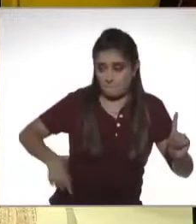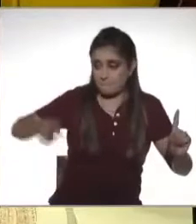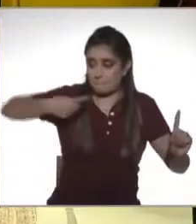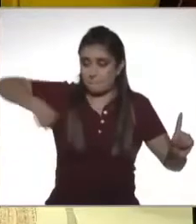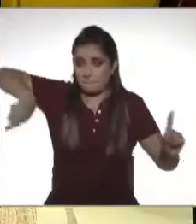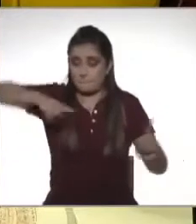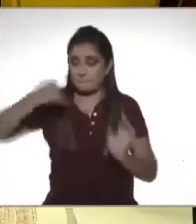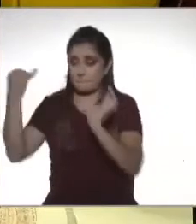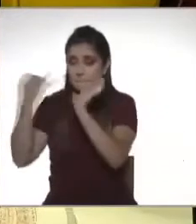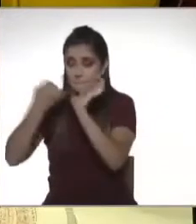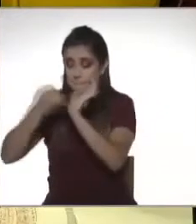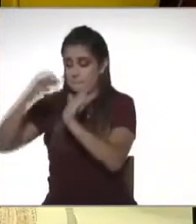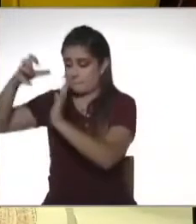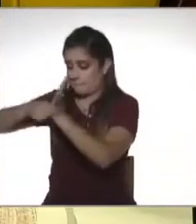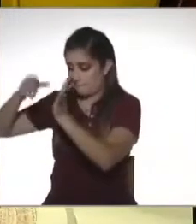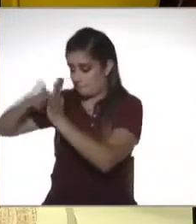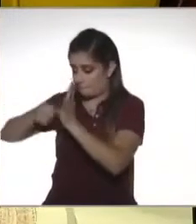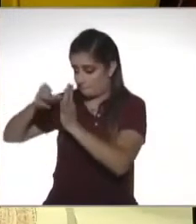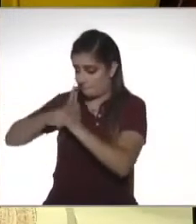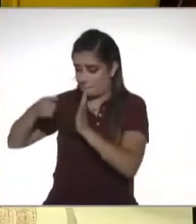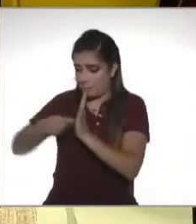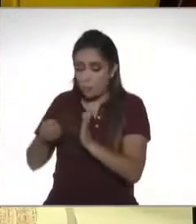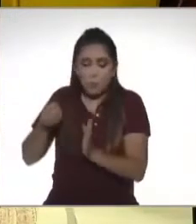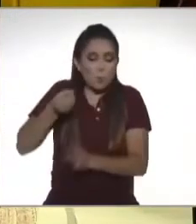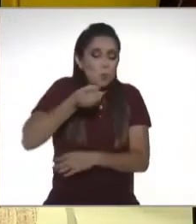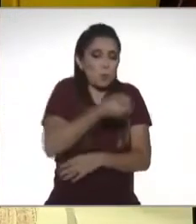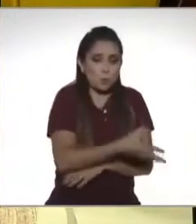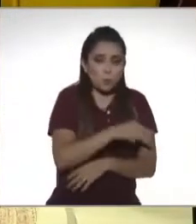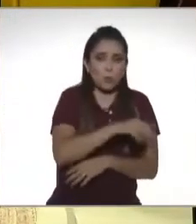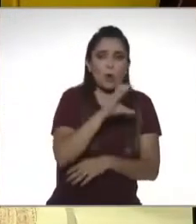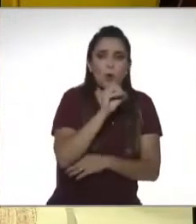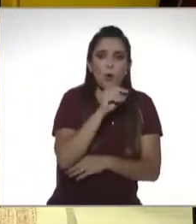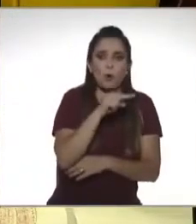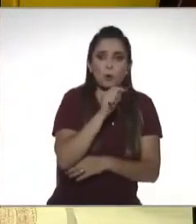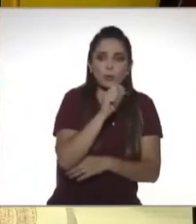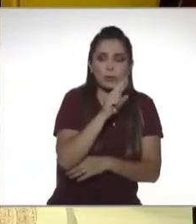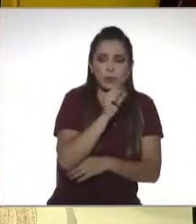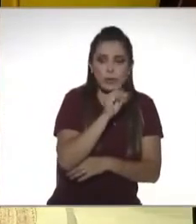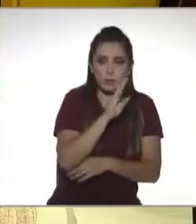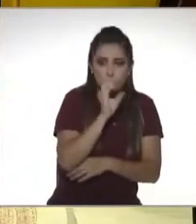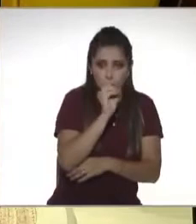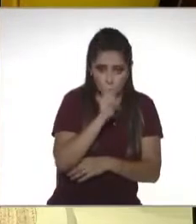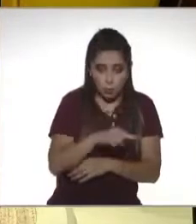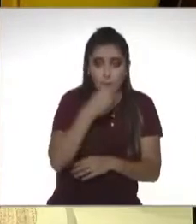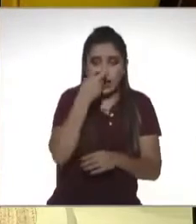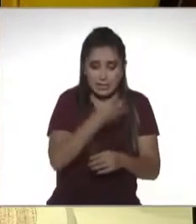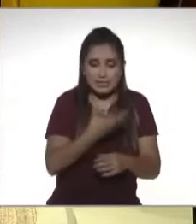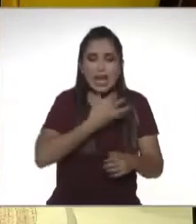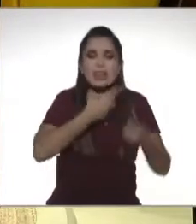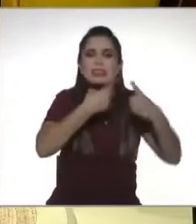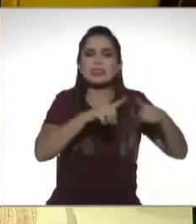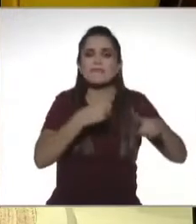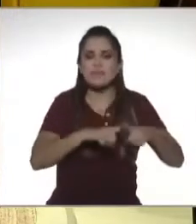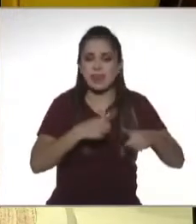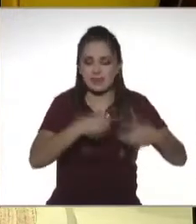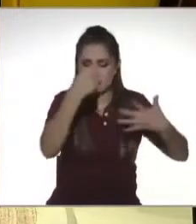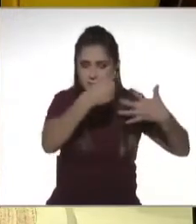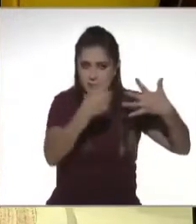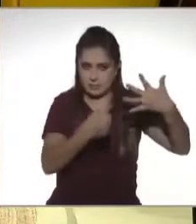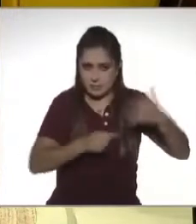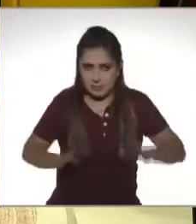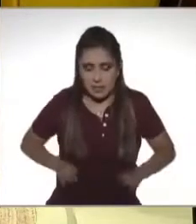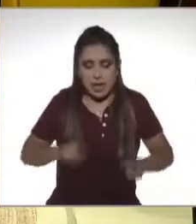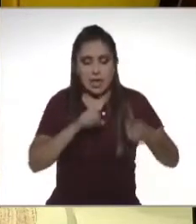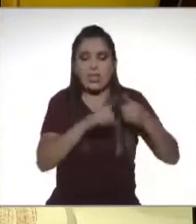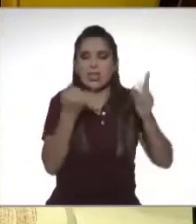contribuciones. De hecho, decía yo hace rato, la propia Constitución nos habla de contribuir. Dentro de las contribuciones hay diferentes tipos. Unas de ellas son